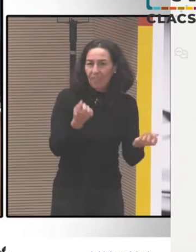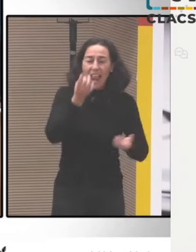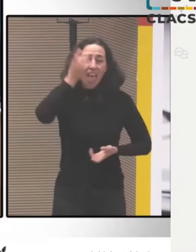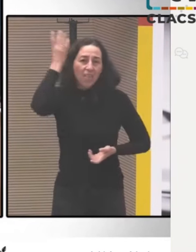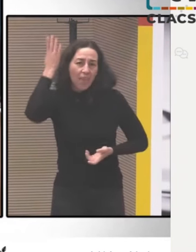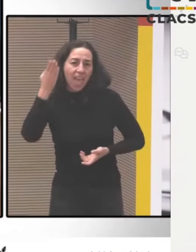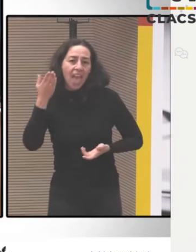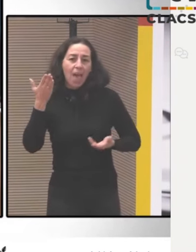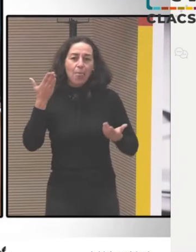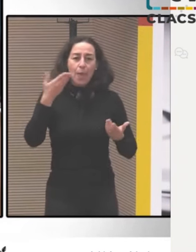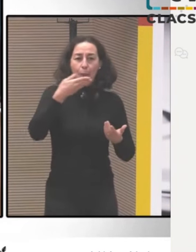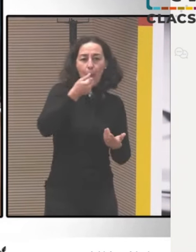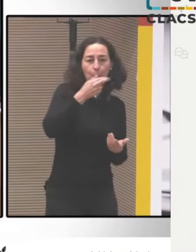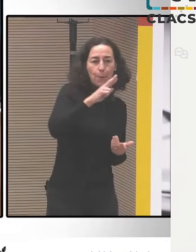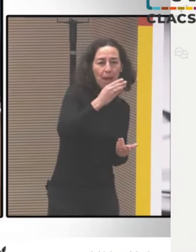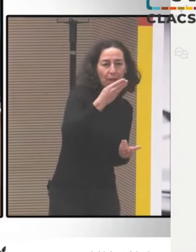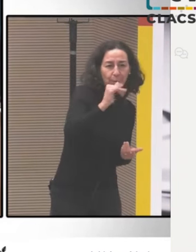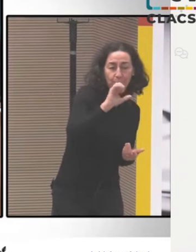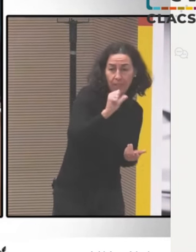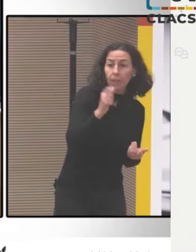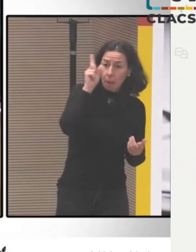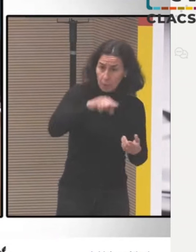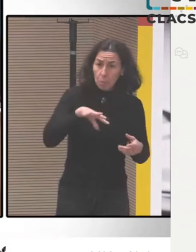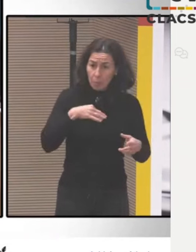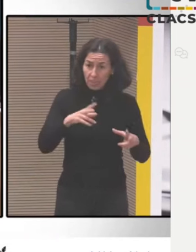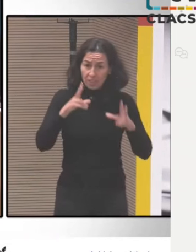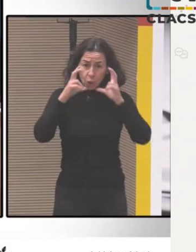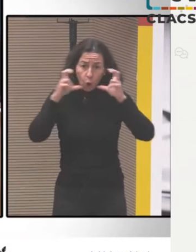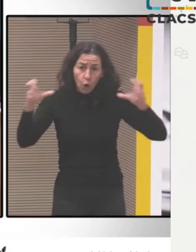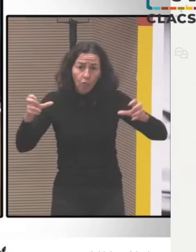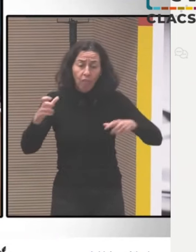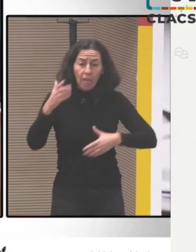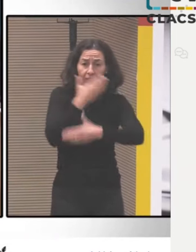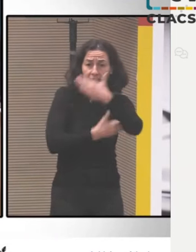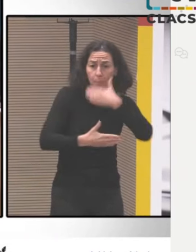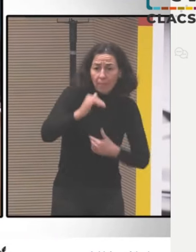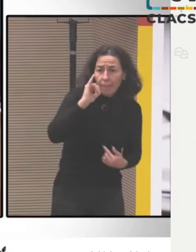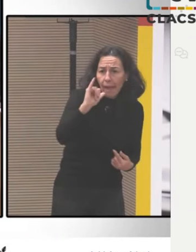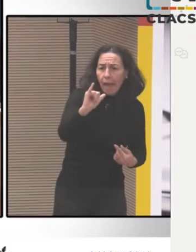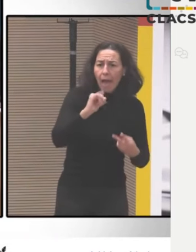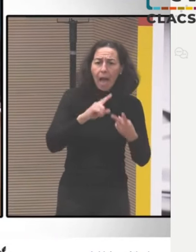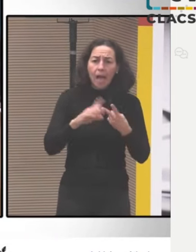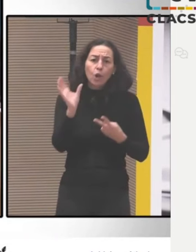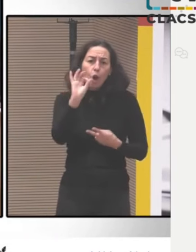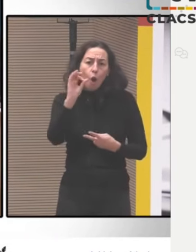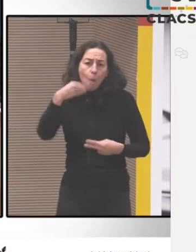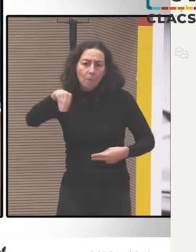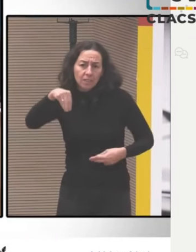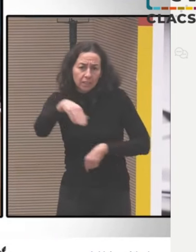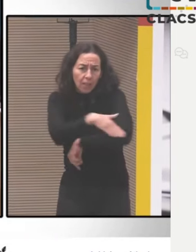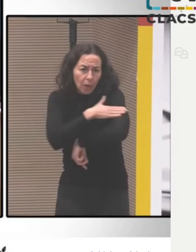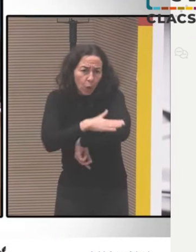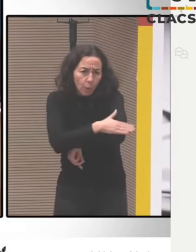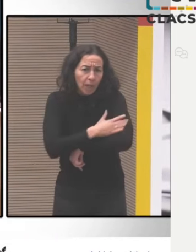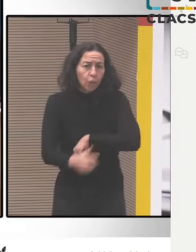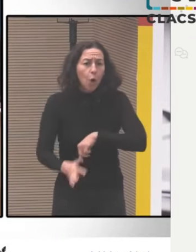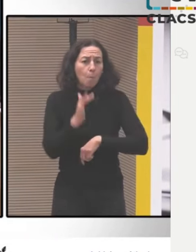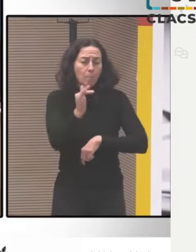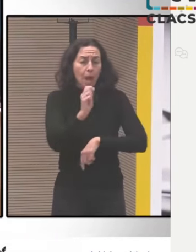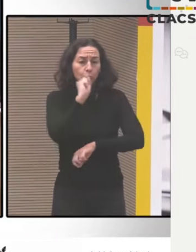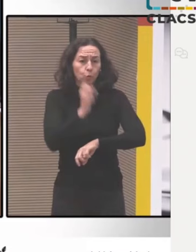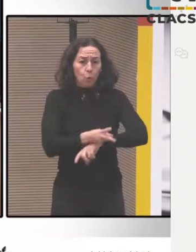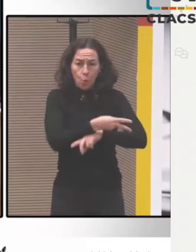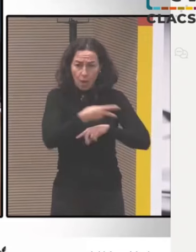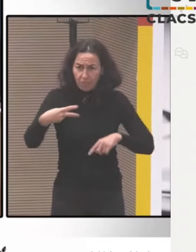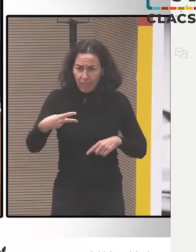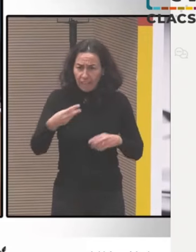enfrentamiento de esta violencia patriarcal parte también de una ruptura ontológica con el sentido,